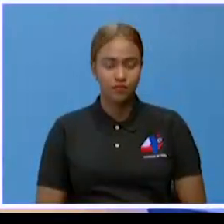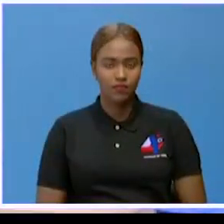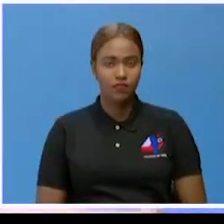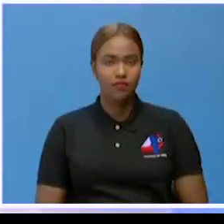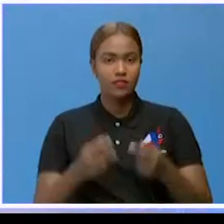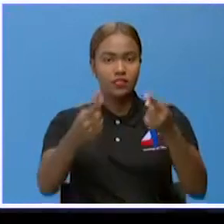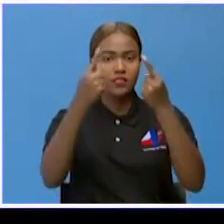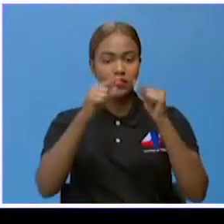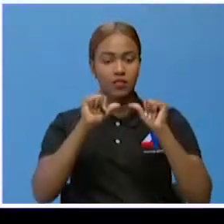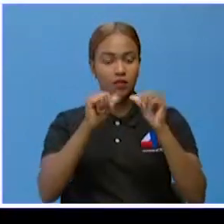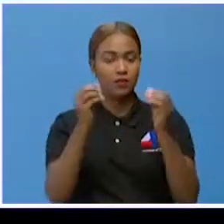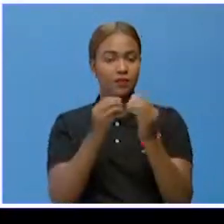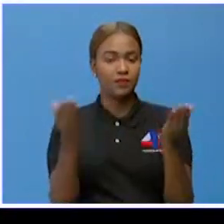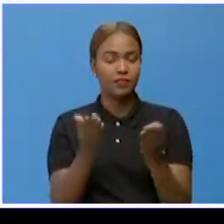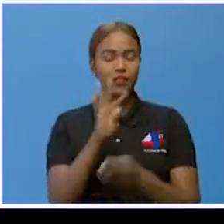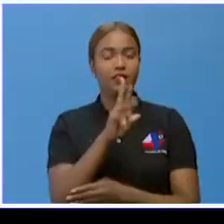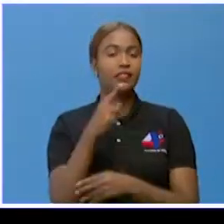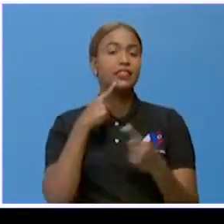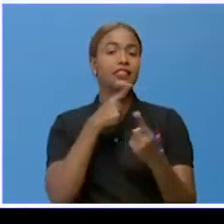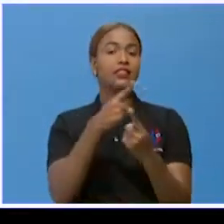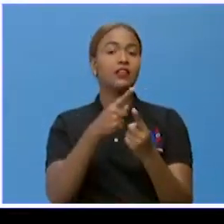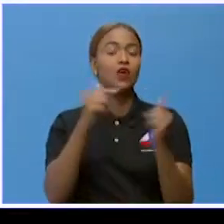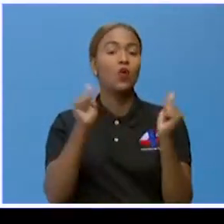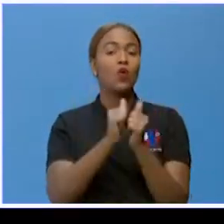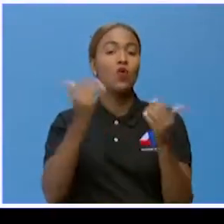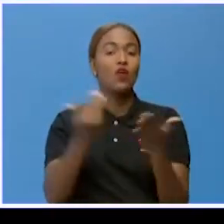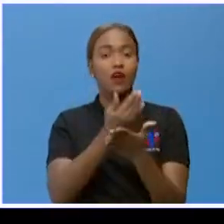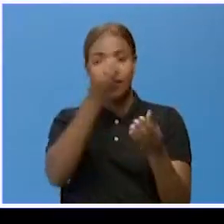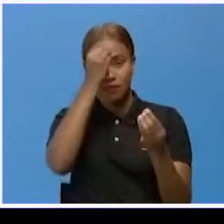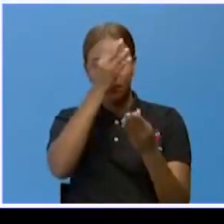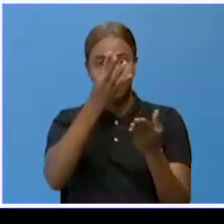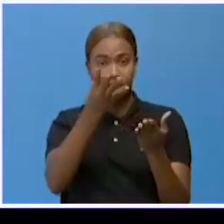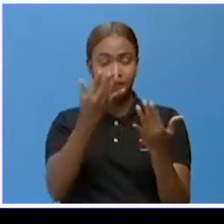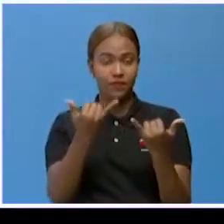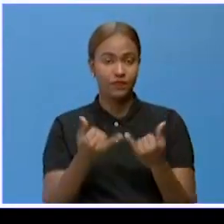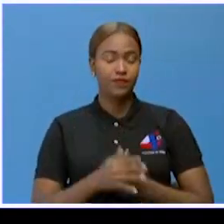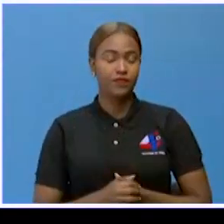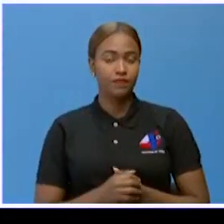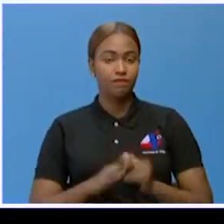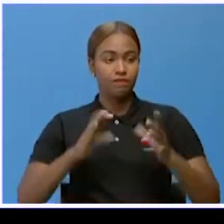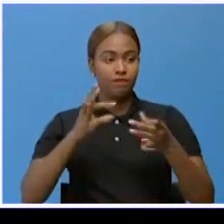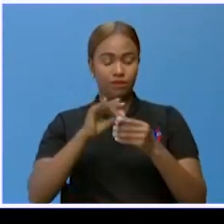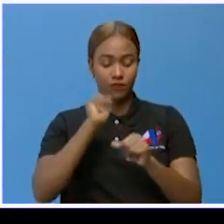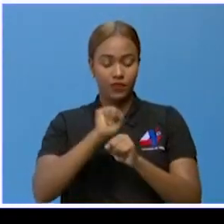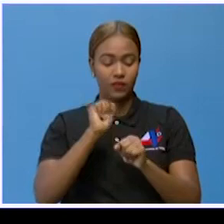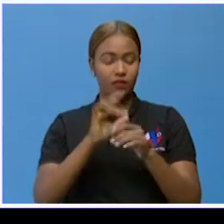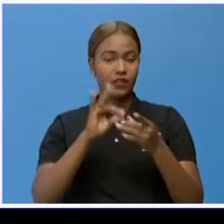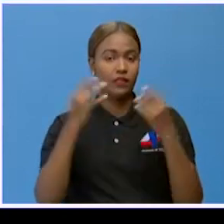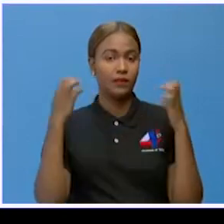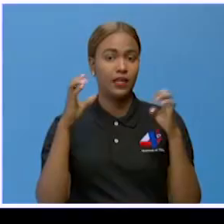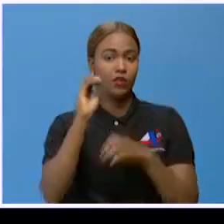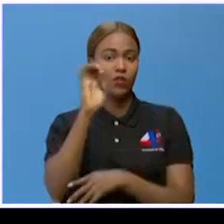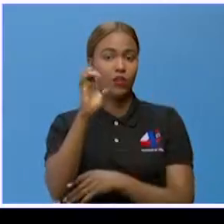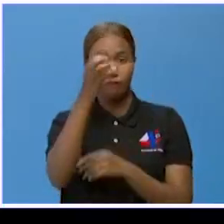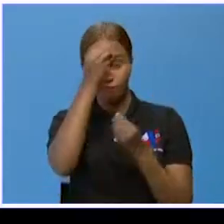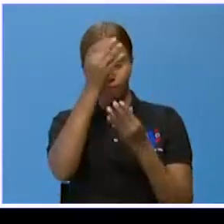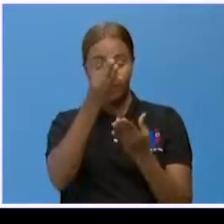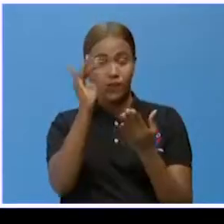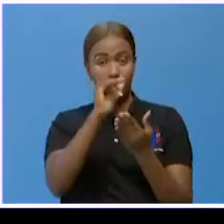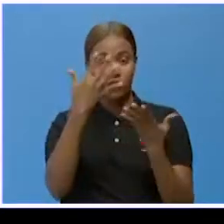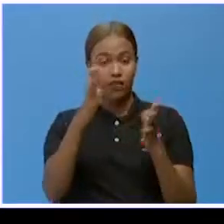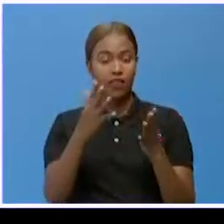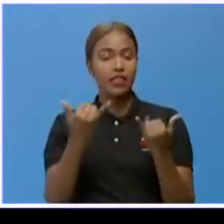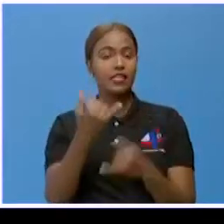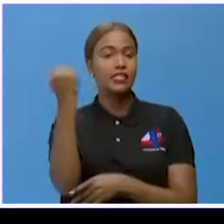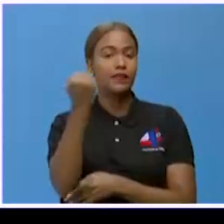Bueno, de vuelta junto a acá en 4RD Noticias con nuevas informaciones. En el Centro de Operaciones de Emergencia, COE, pues informó y dio